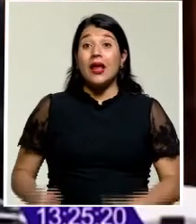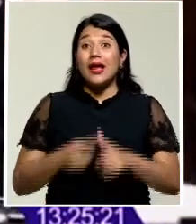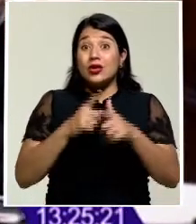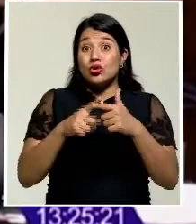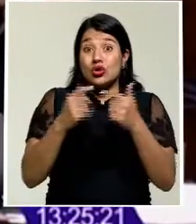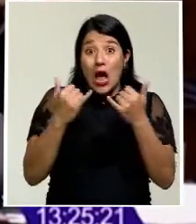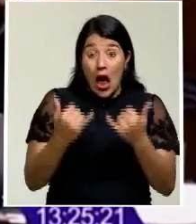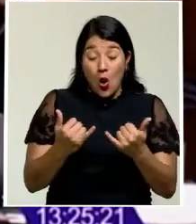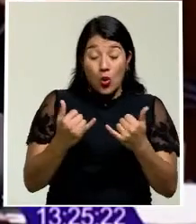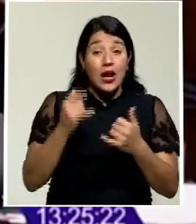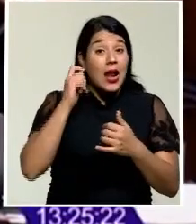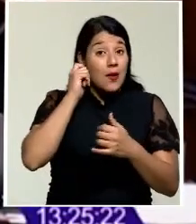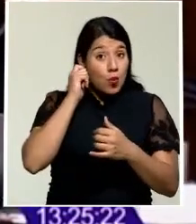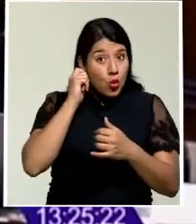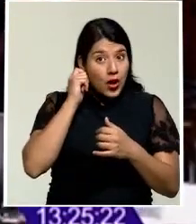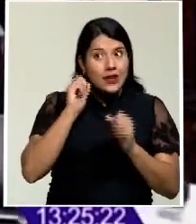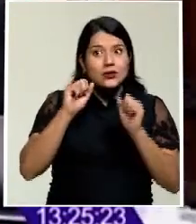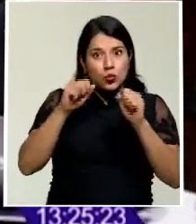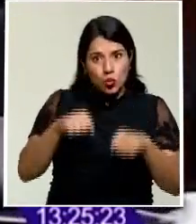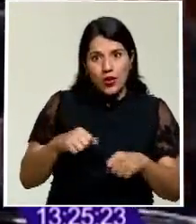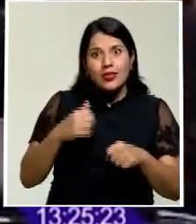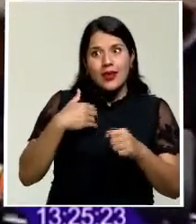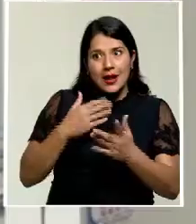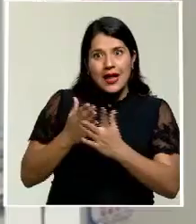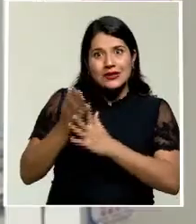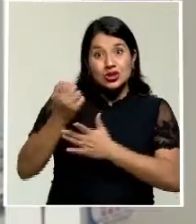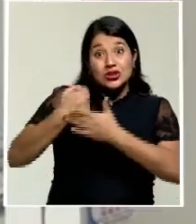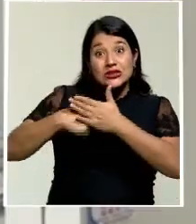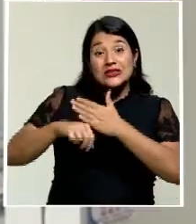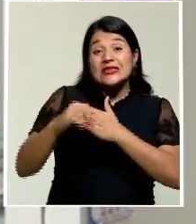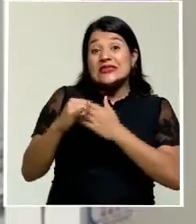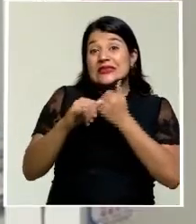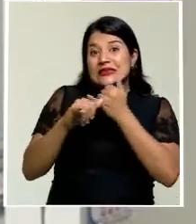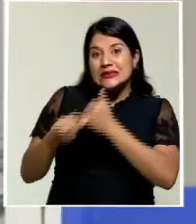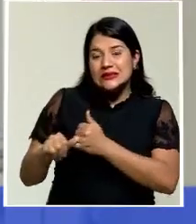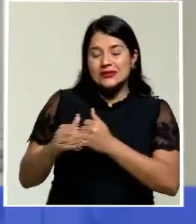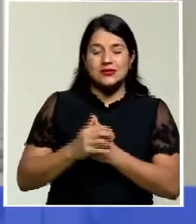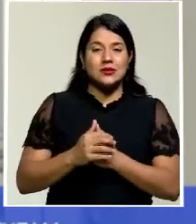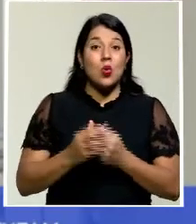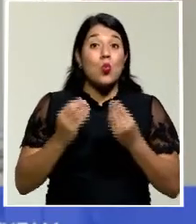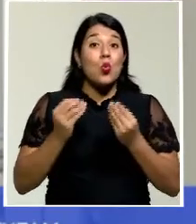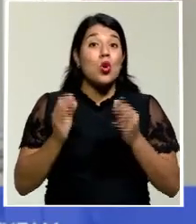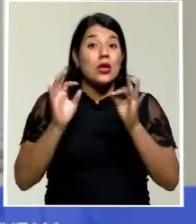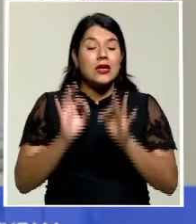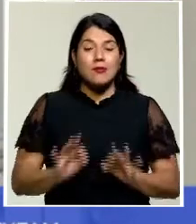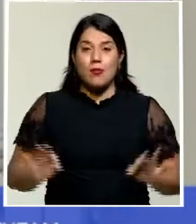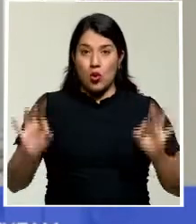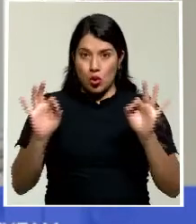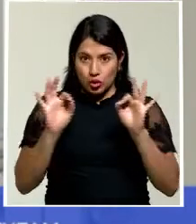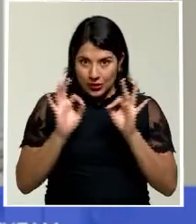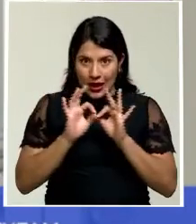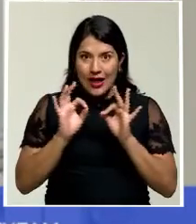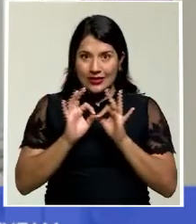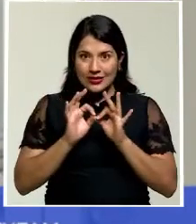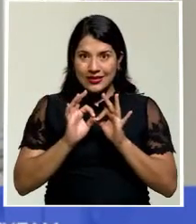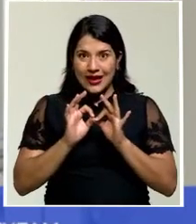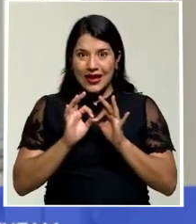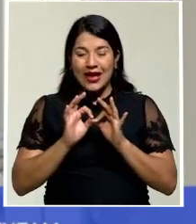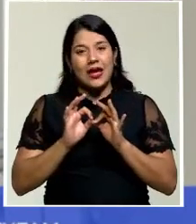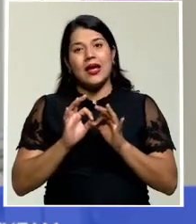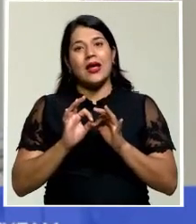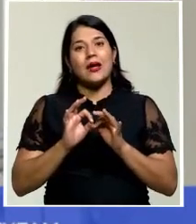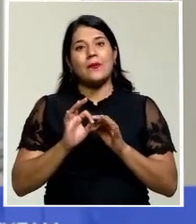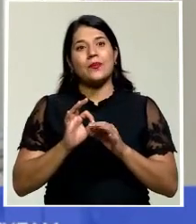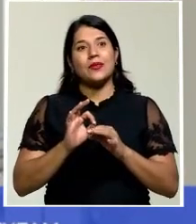acceder a él mediante un recurso de amparo. Es bien importante esta despenalización que está habiendo,